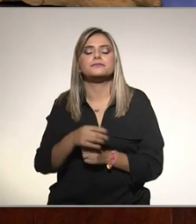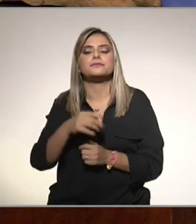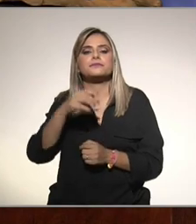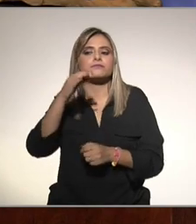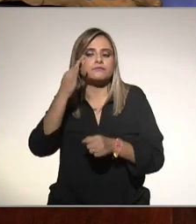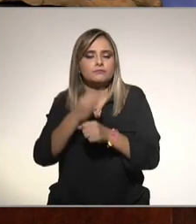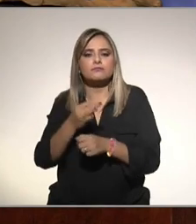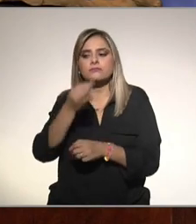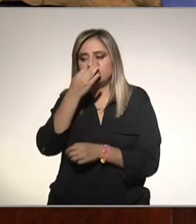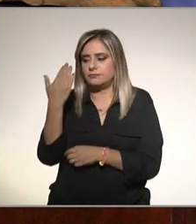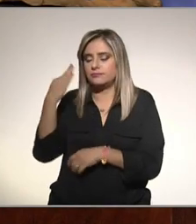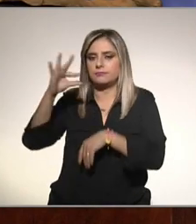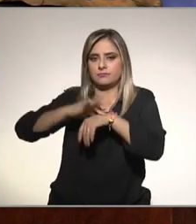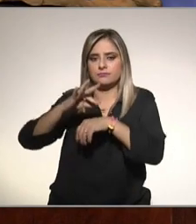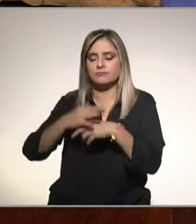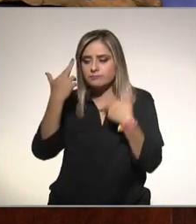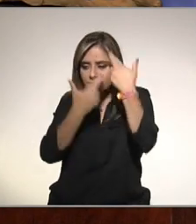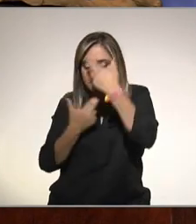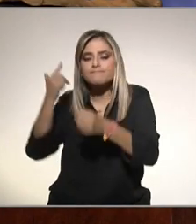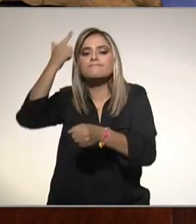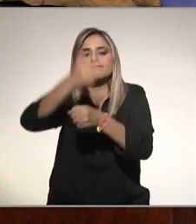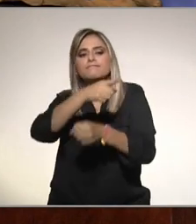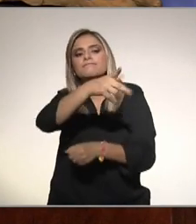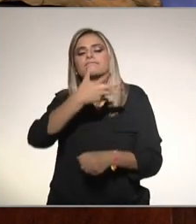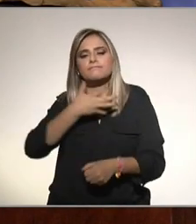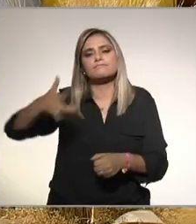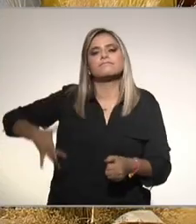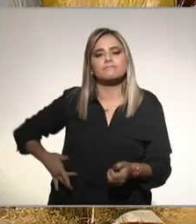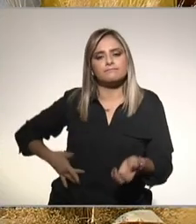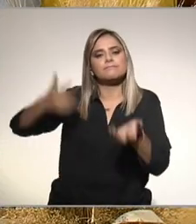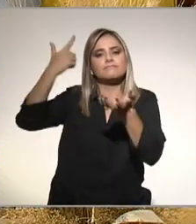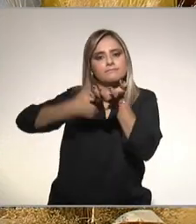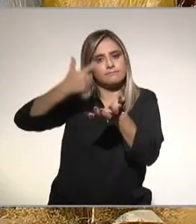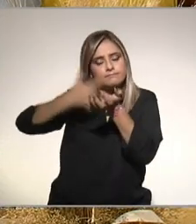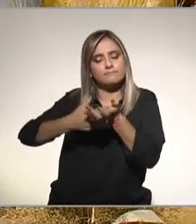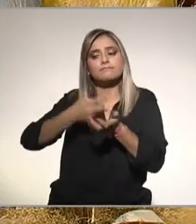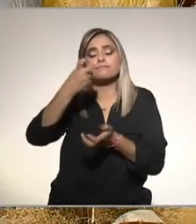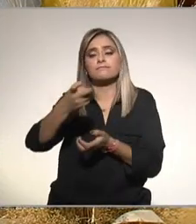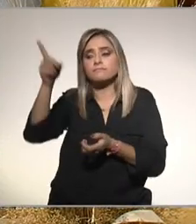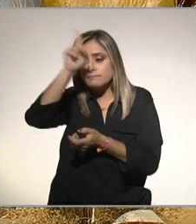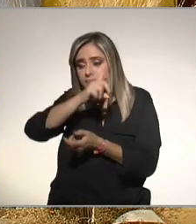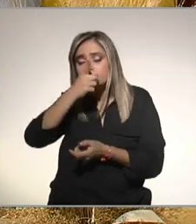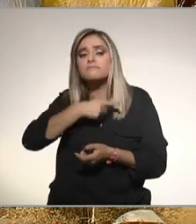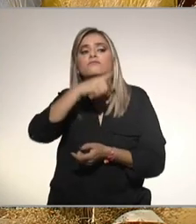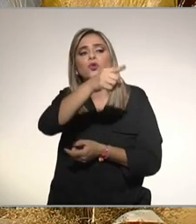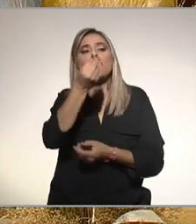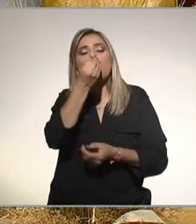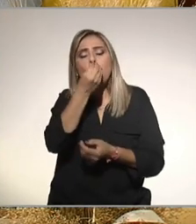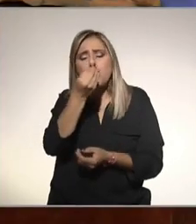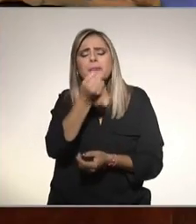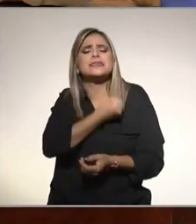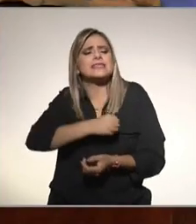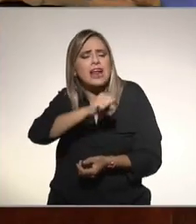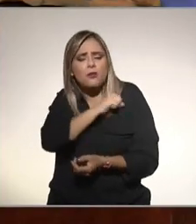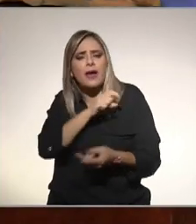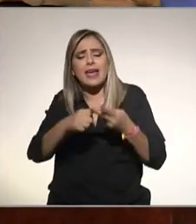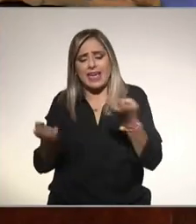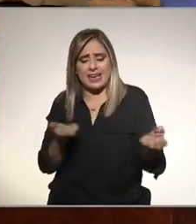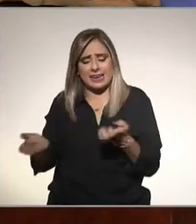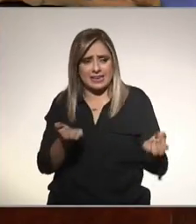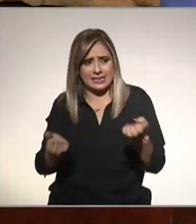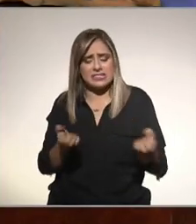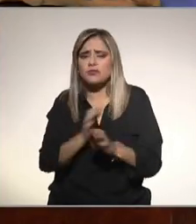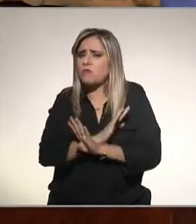que apenas su doctora le hizo el diagnóstico de hígado graso de tratamiento le sugirió dieta y ejercicio y le dijo que en un mes